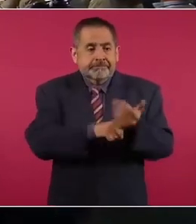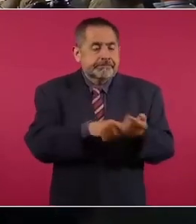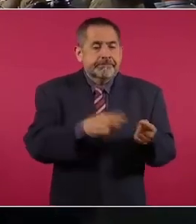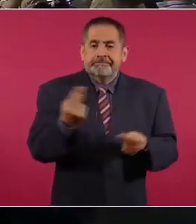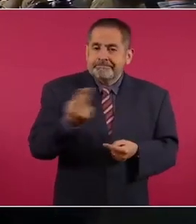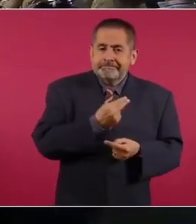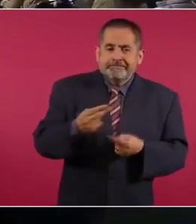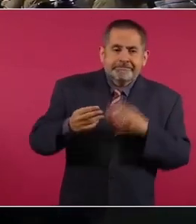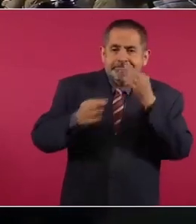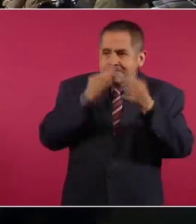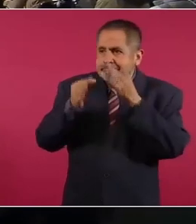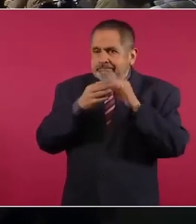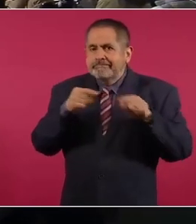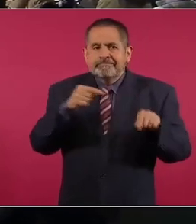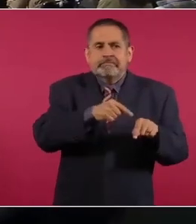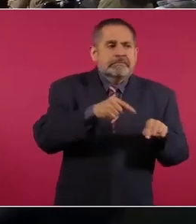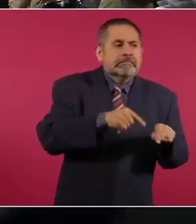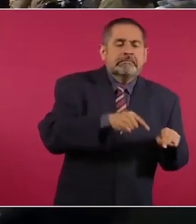eso